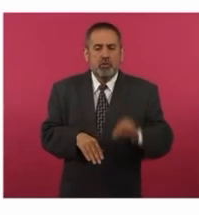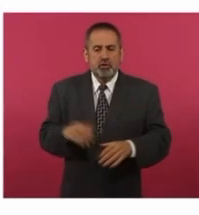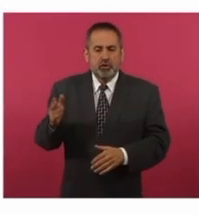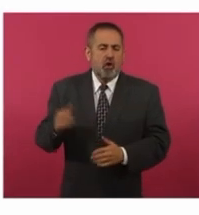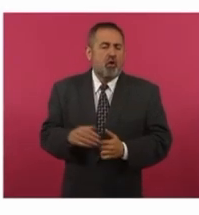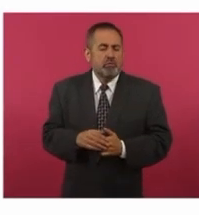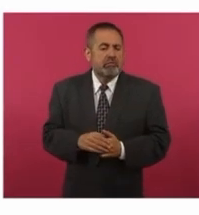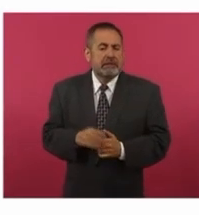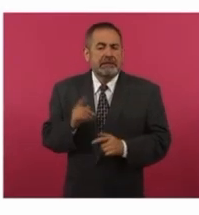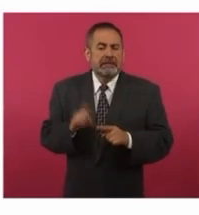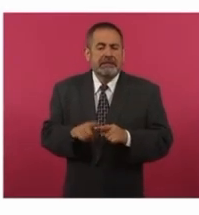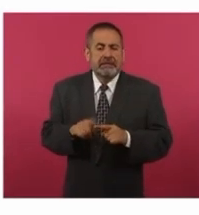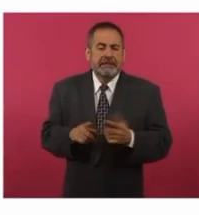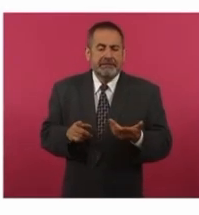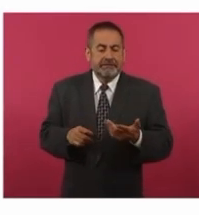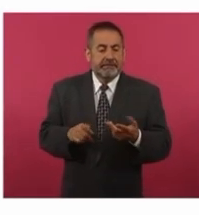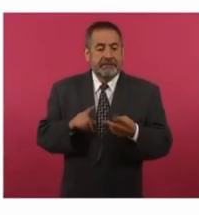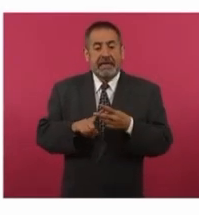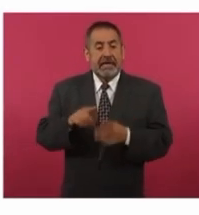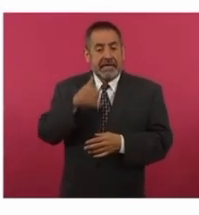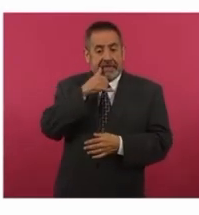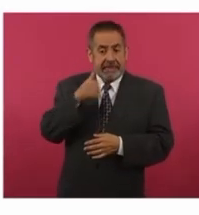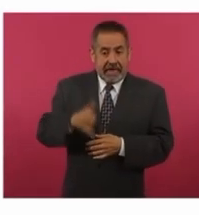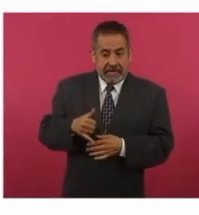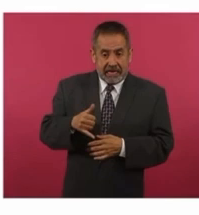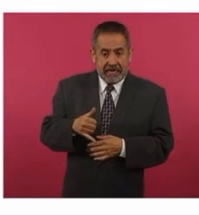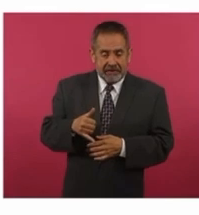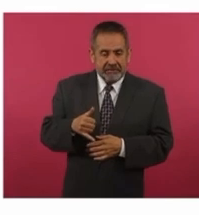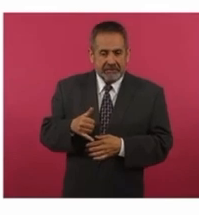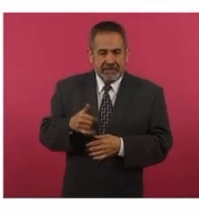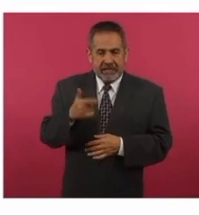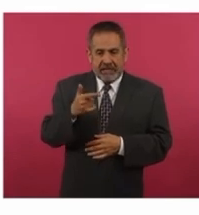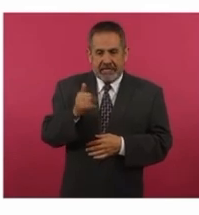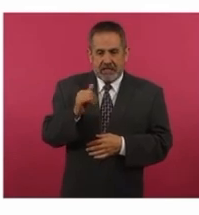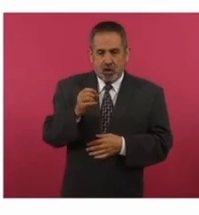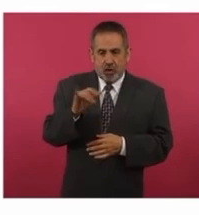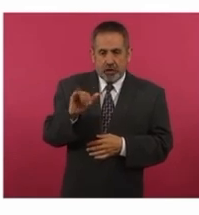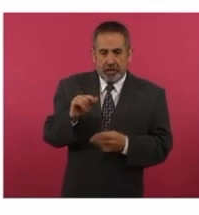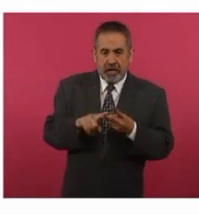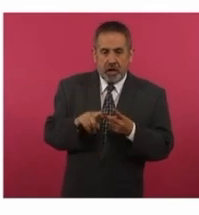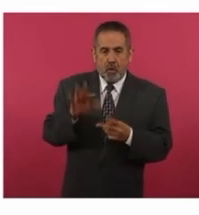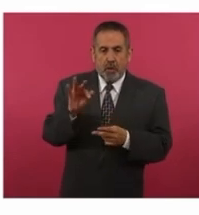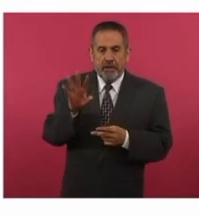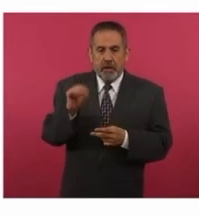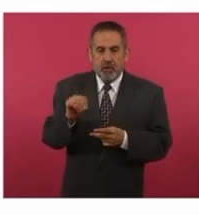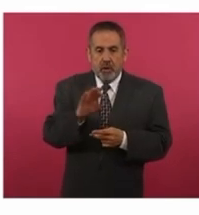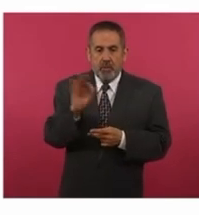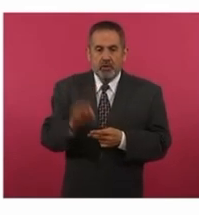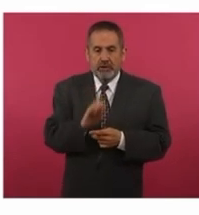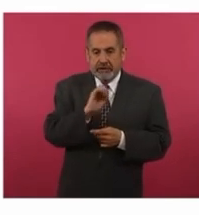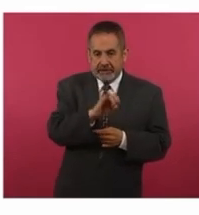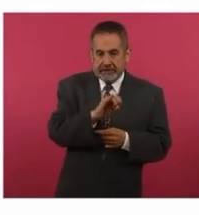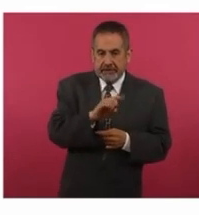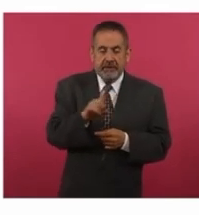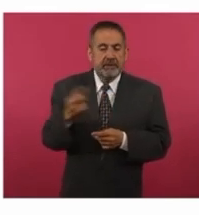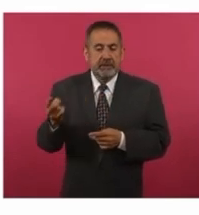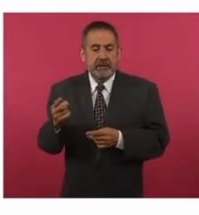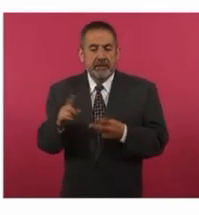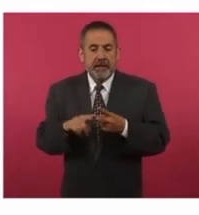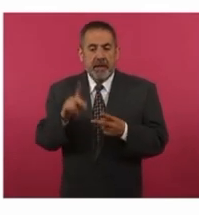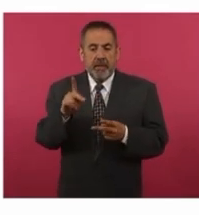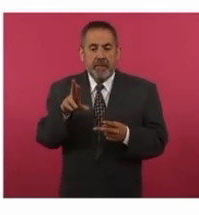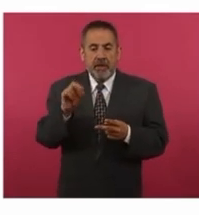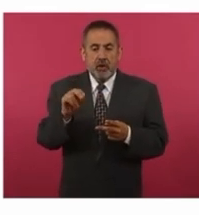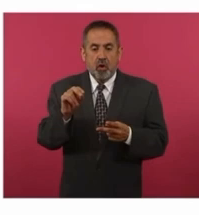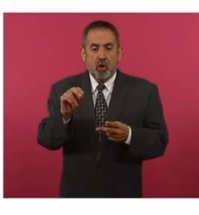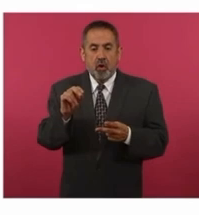está la mandataria de Italia, Giorgia Meloni, con el 49 por ciento de aprobación. Pedro Sánchez, de